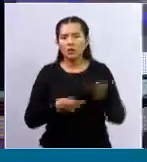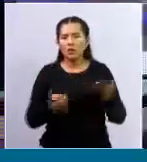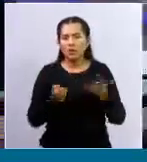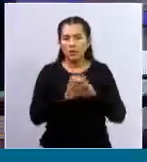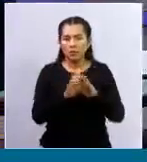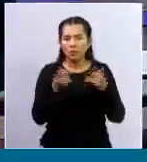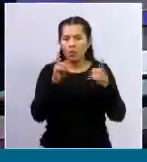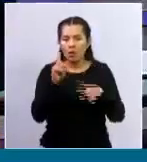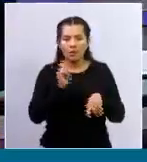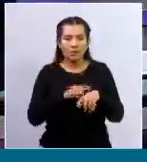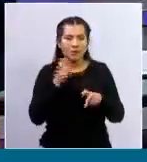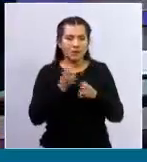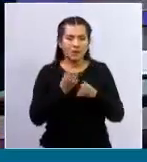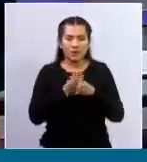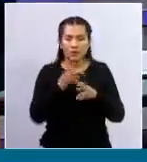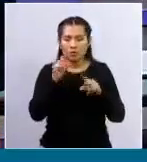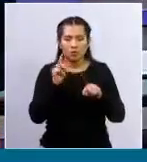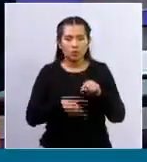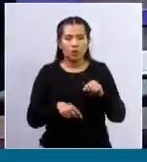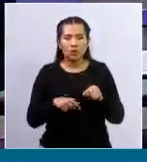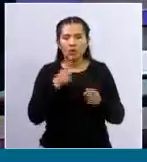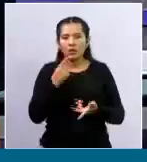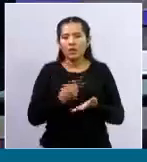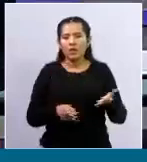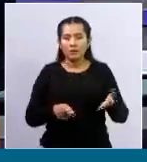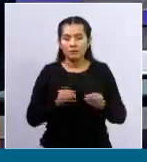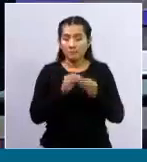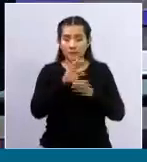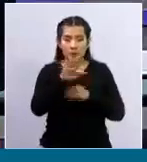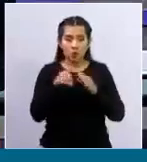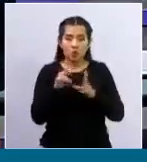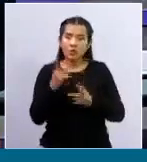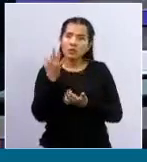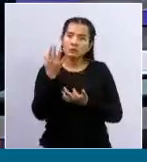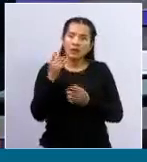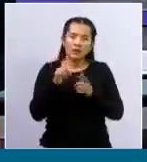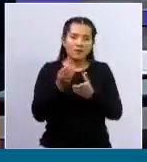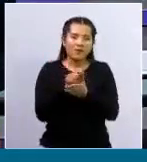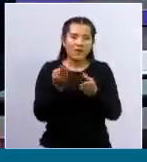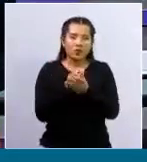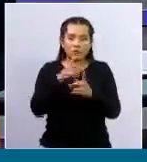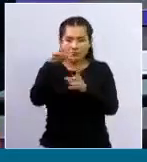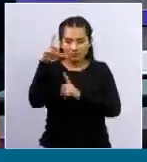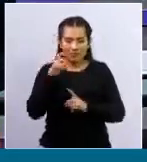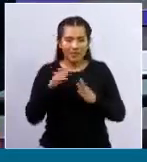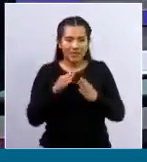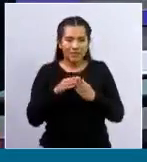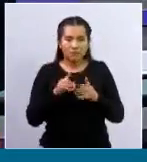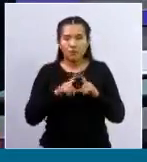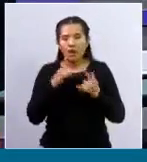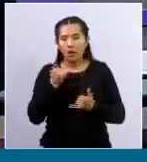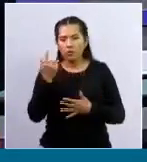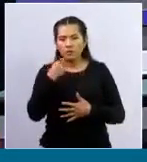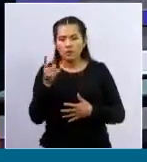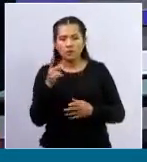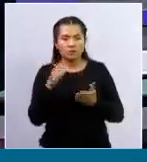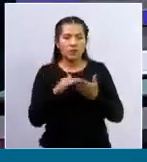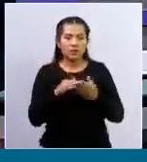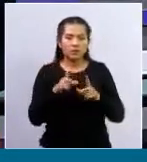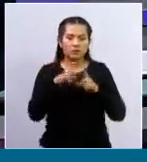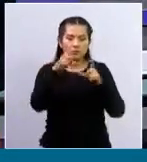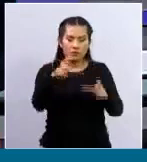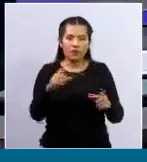ese tema? Porque muchos esperarán que le llegue, como normalmente llegaba la factura, ahora usted nos dice que va a ser un